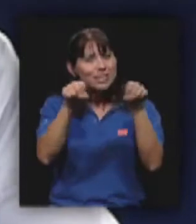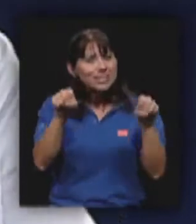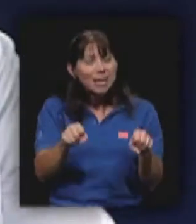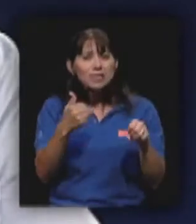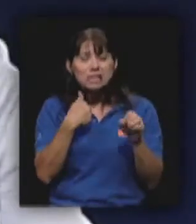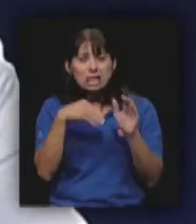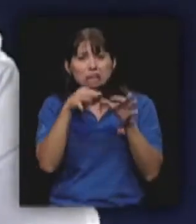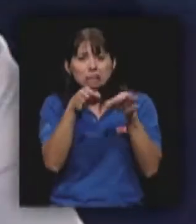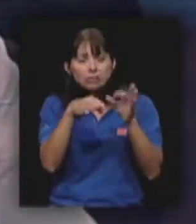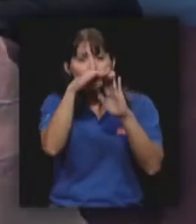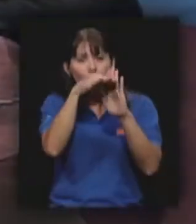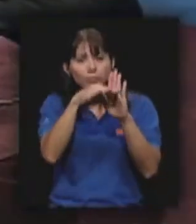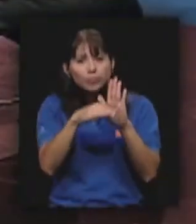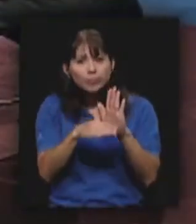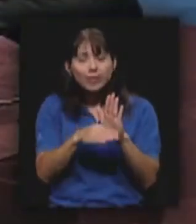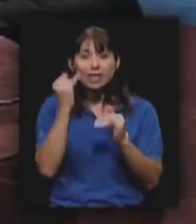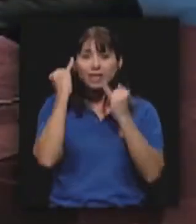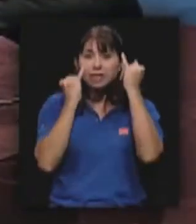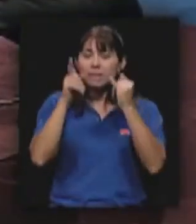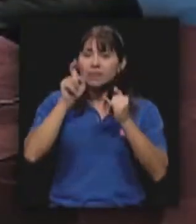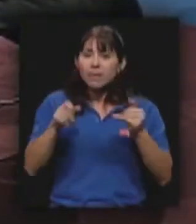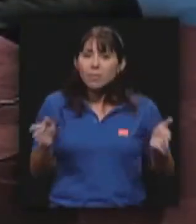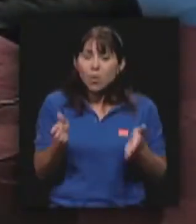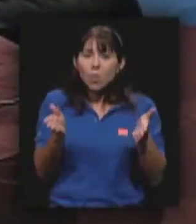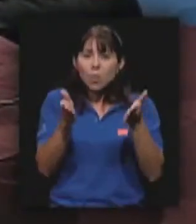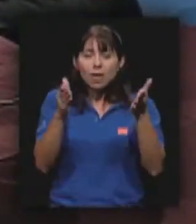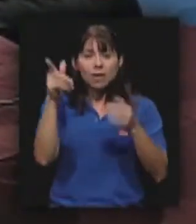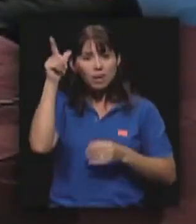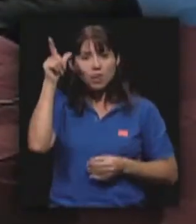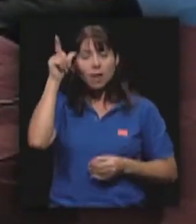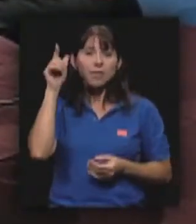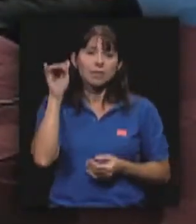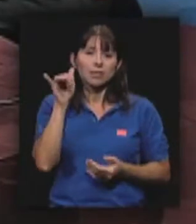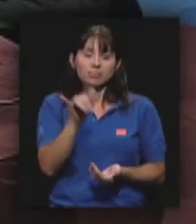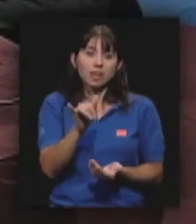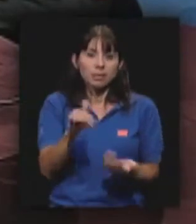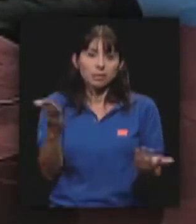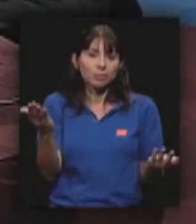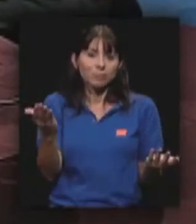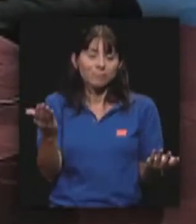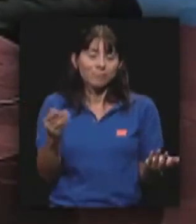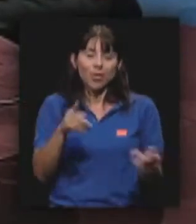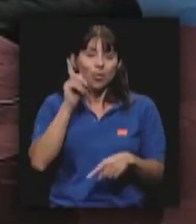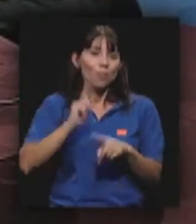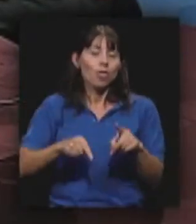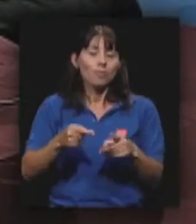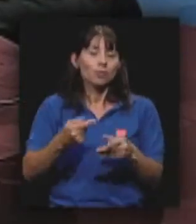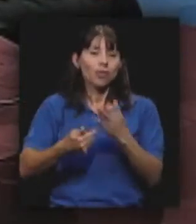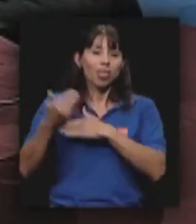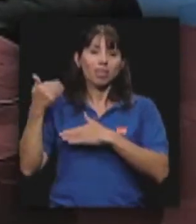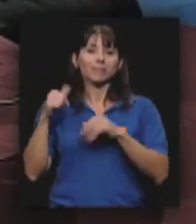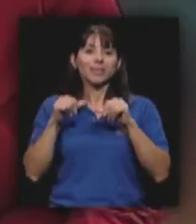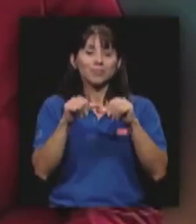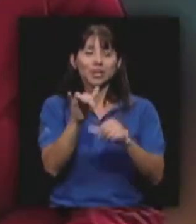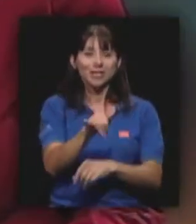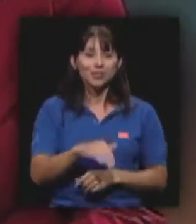una serie de iniciativas muy, muy interesantes que hay que empezar a promover y obviamente esto definitivamente no hay vuelta atrás. Seguimos en eso.